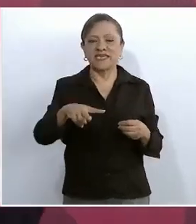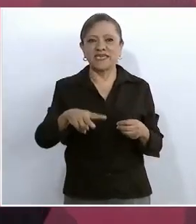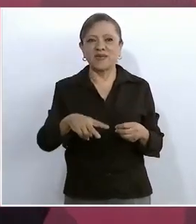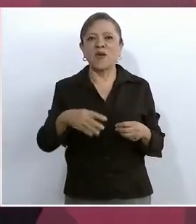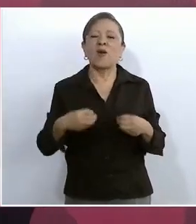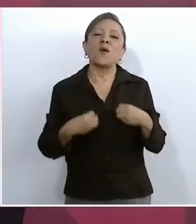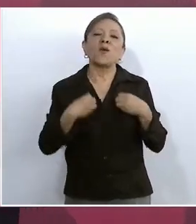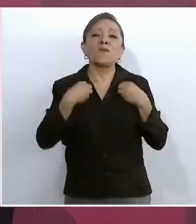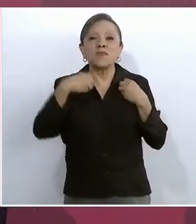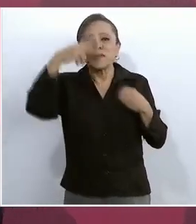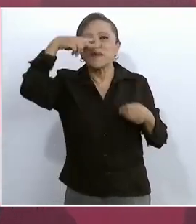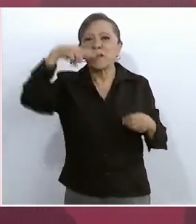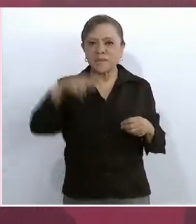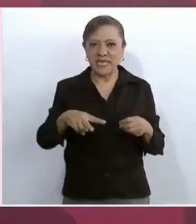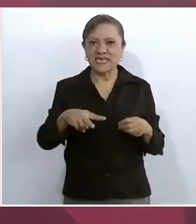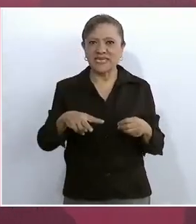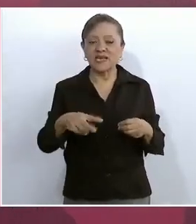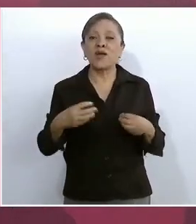¡Viva México!